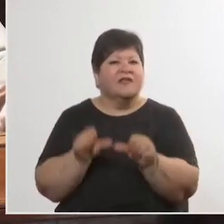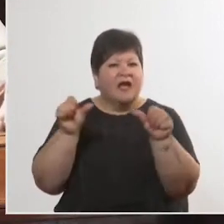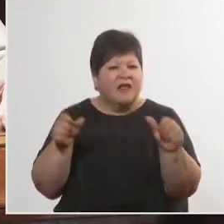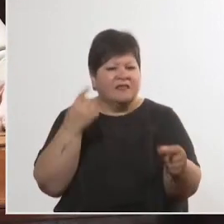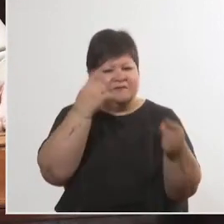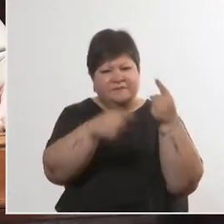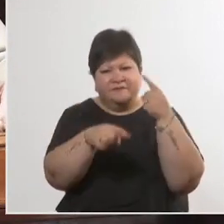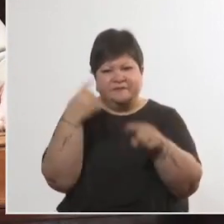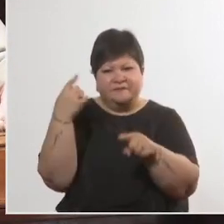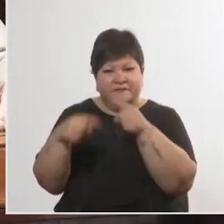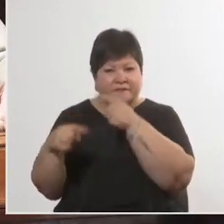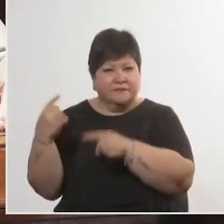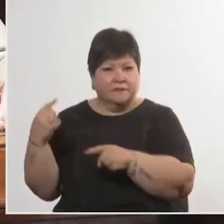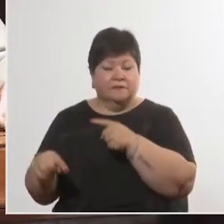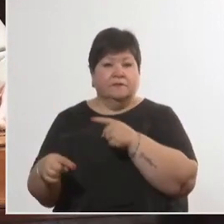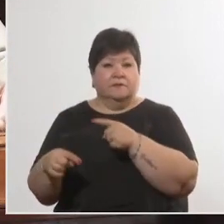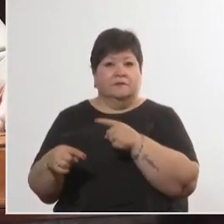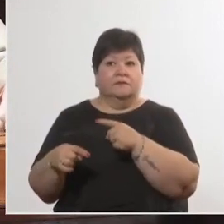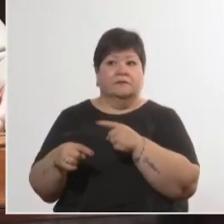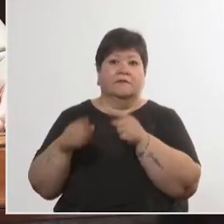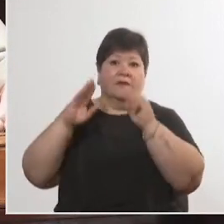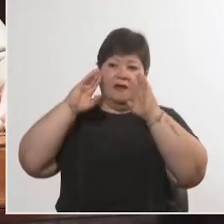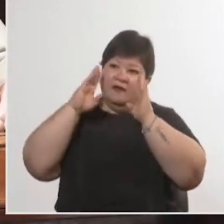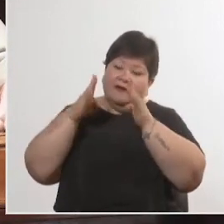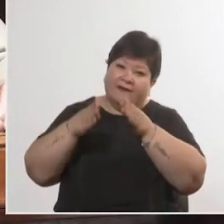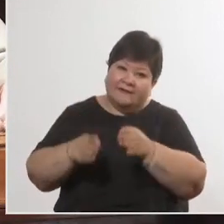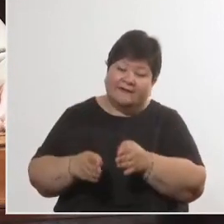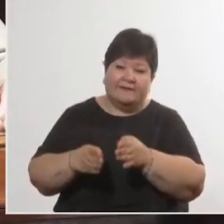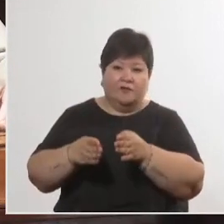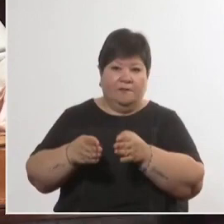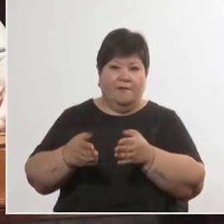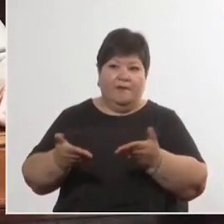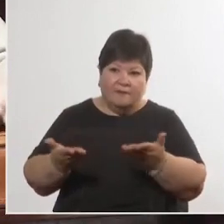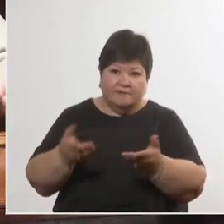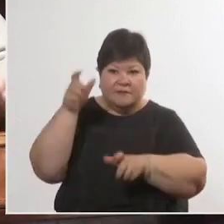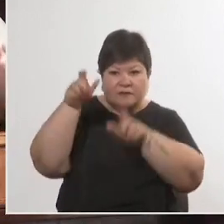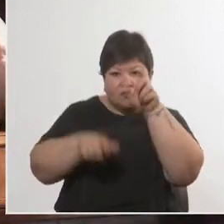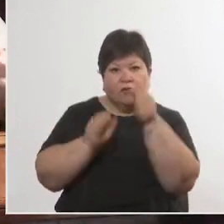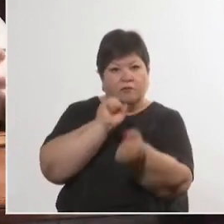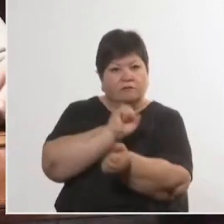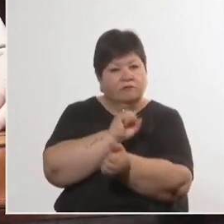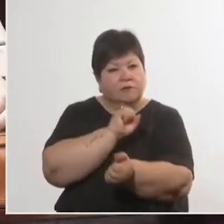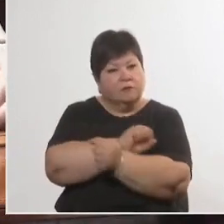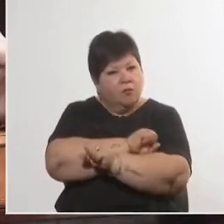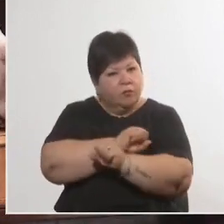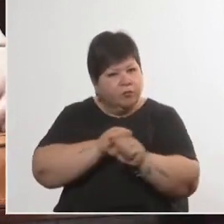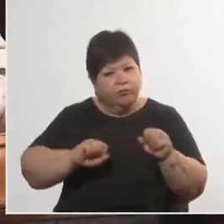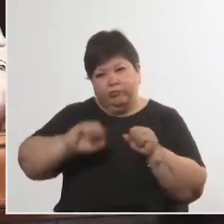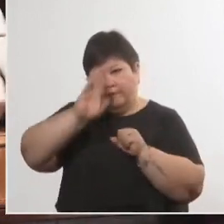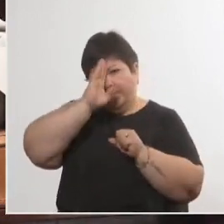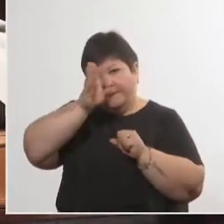definitiva atendiendo y apuntando a la rehabilitación del privado de libertad.